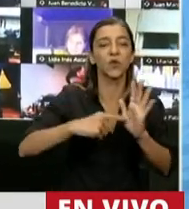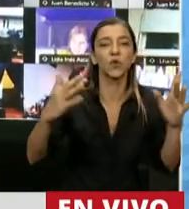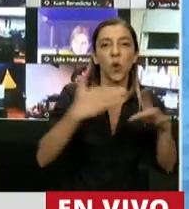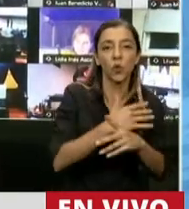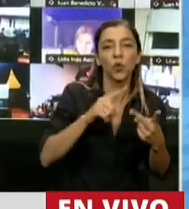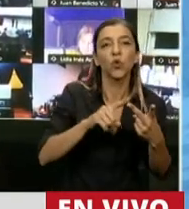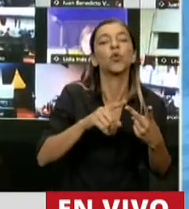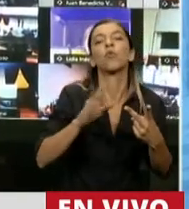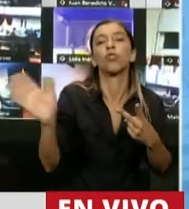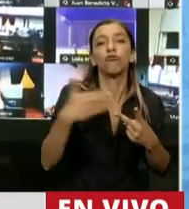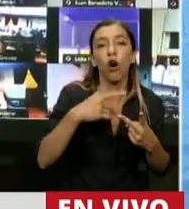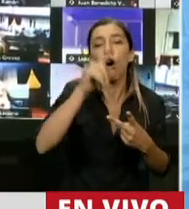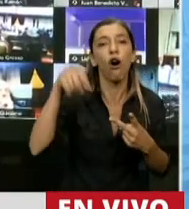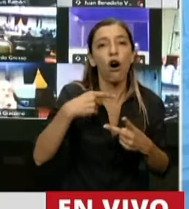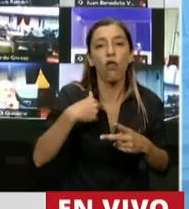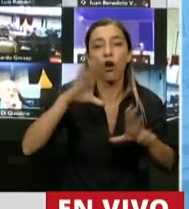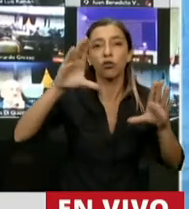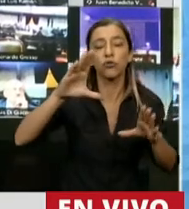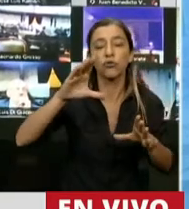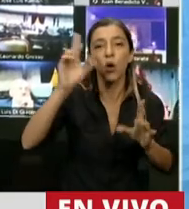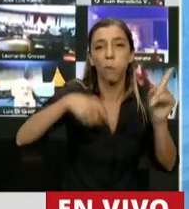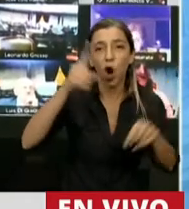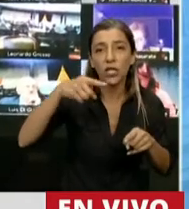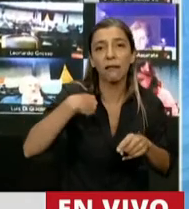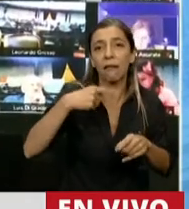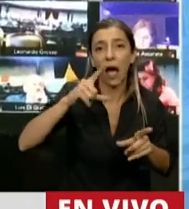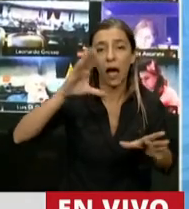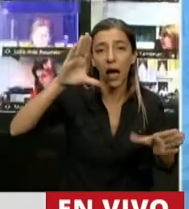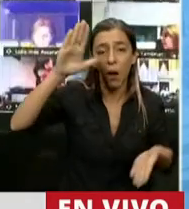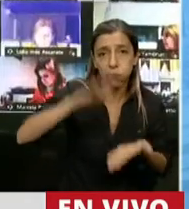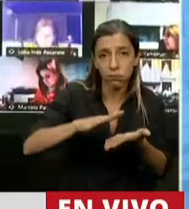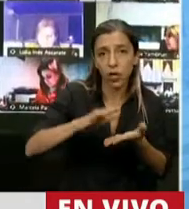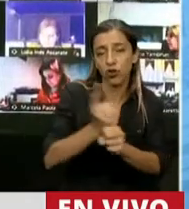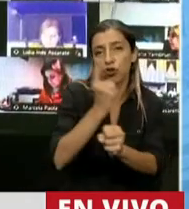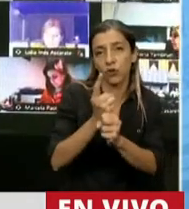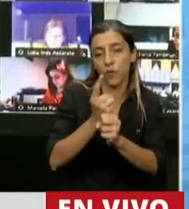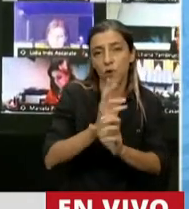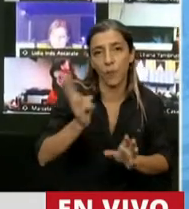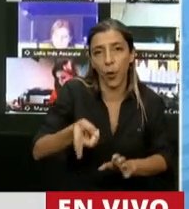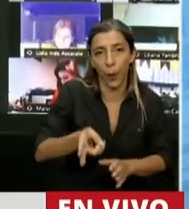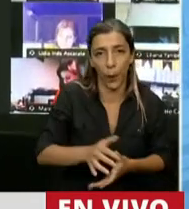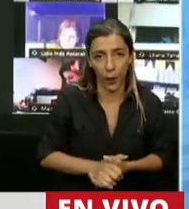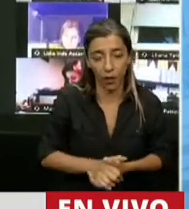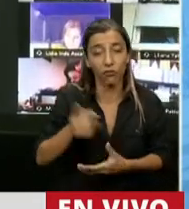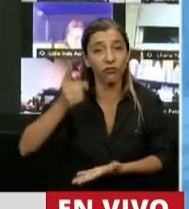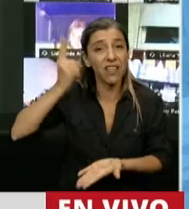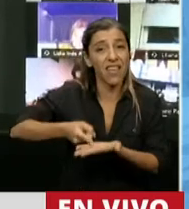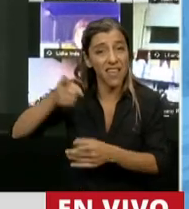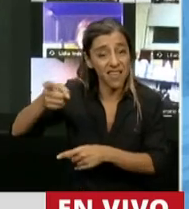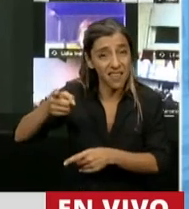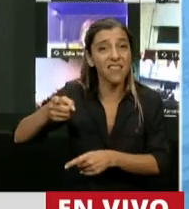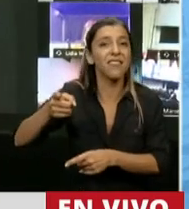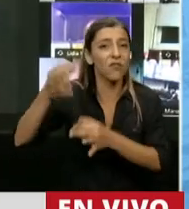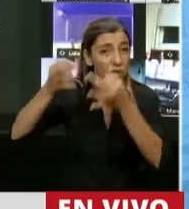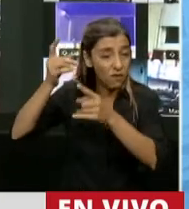no pueden ser reducidos de ninguna manera a ellos a ese fallo se sumaron